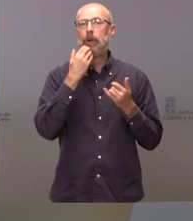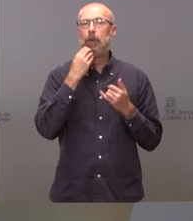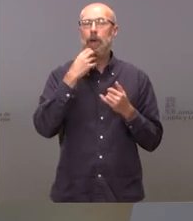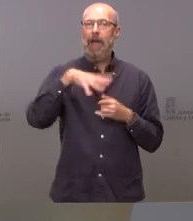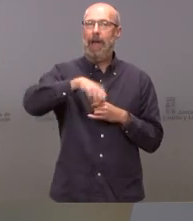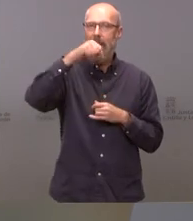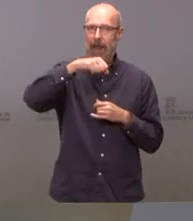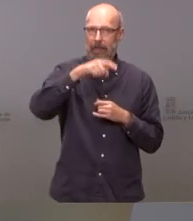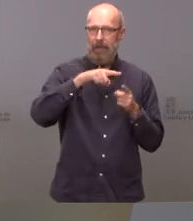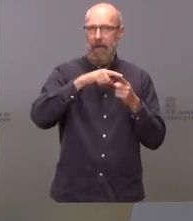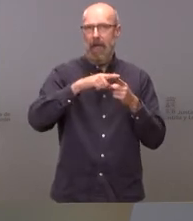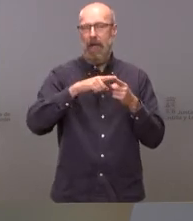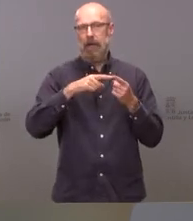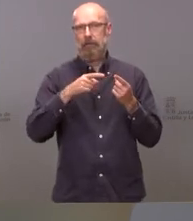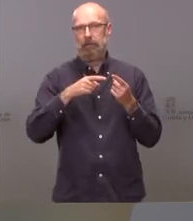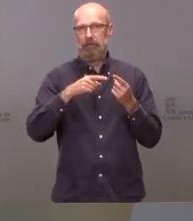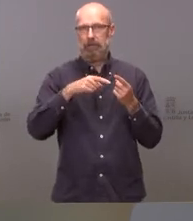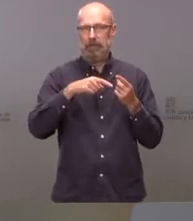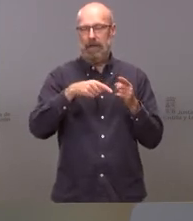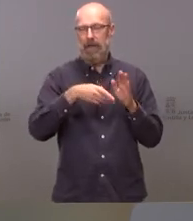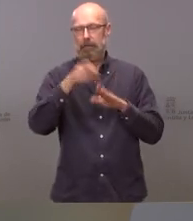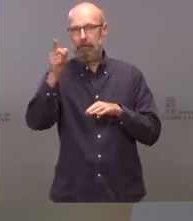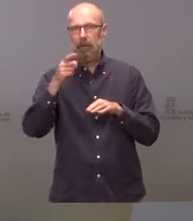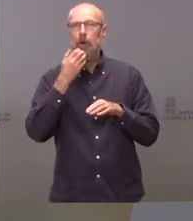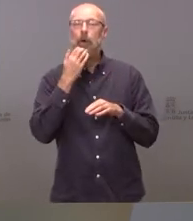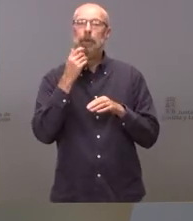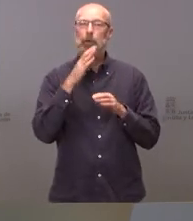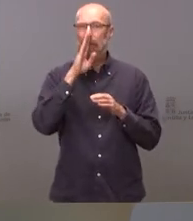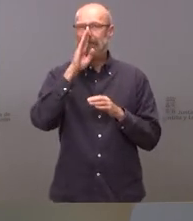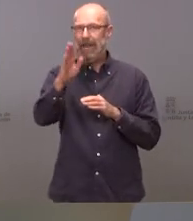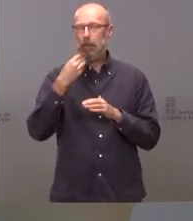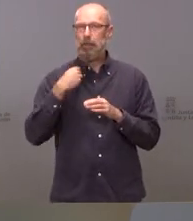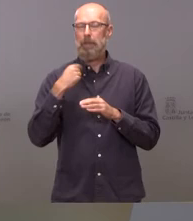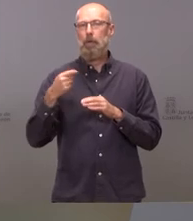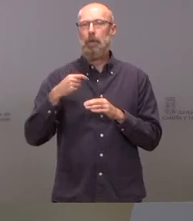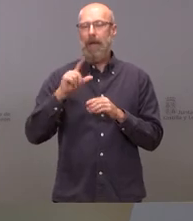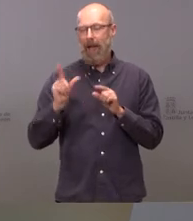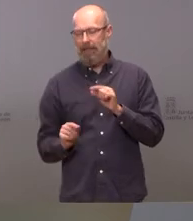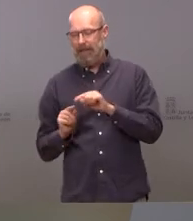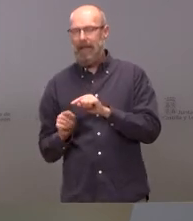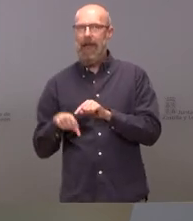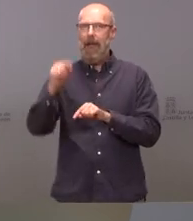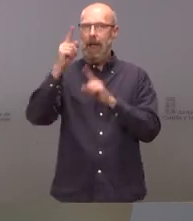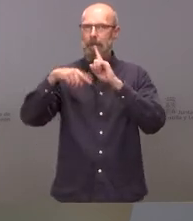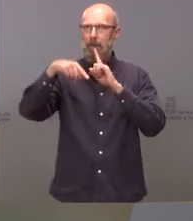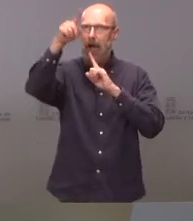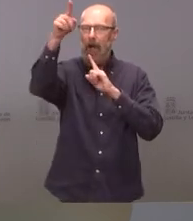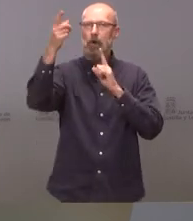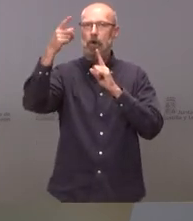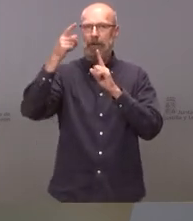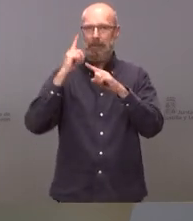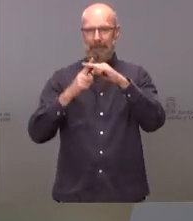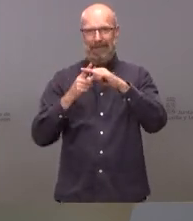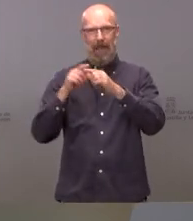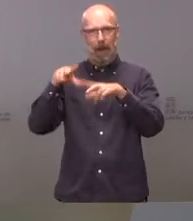directo ese directo Algeciras-Bilbao pasando por Burgos Aranda-Madrid no hay ninguna dotación